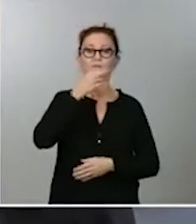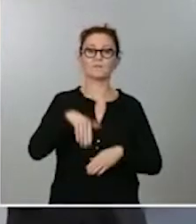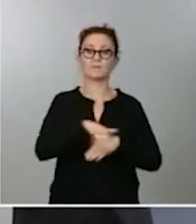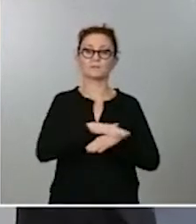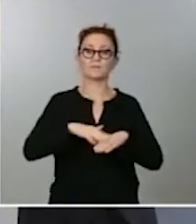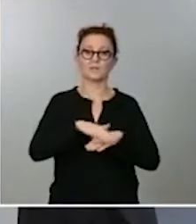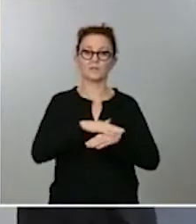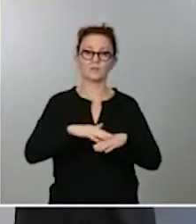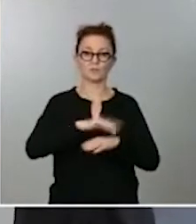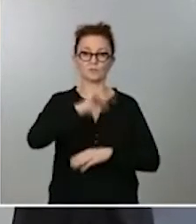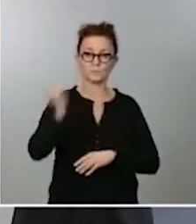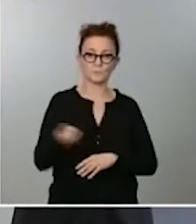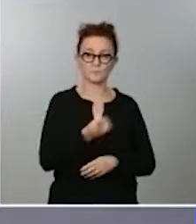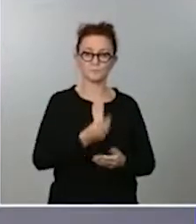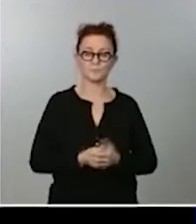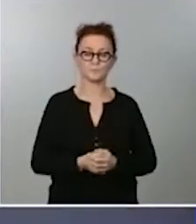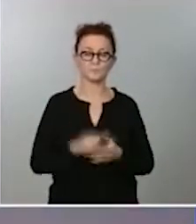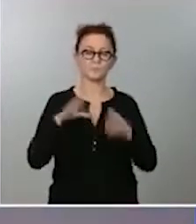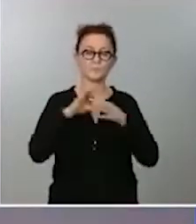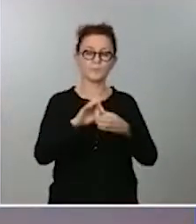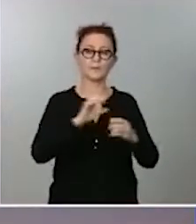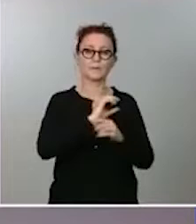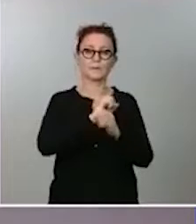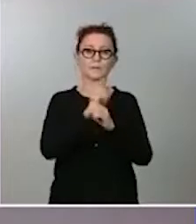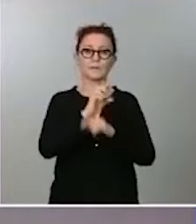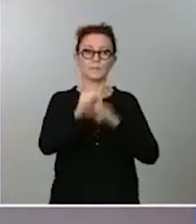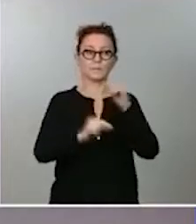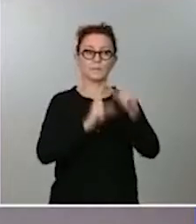En relación a la pandemia, quería preguntar, ministra portavoz,